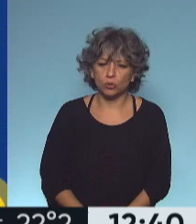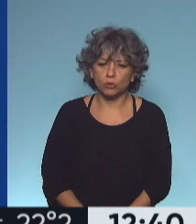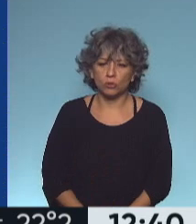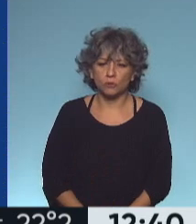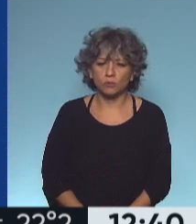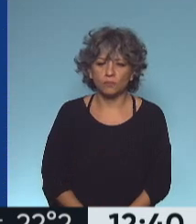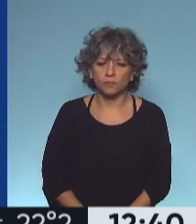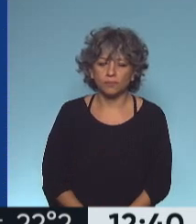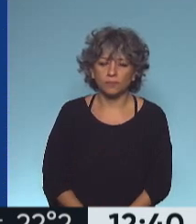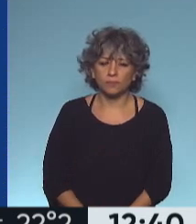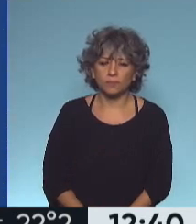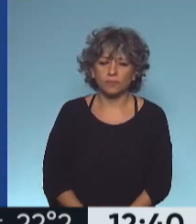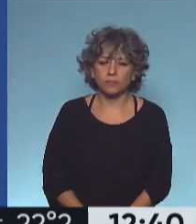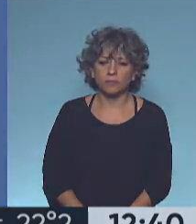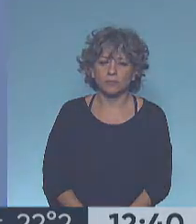¡Gracias! ¡Gracias! ¡Gracias! ¡Gracias!